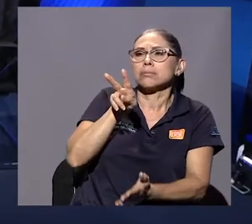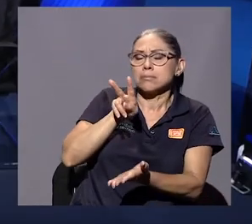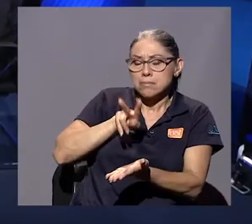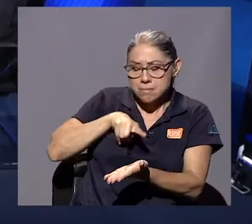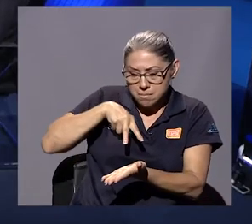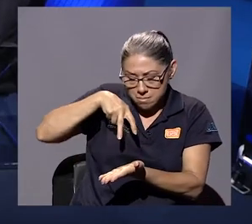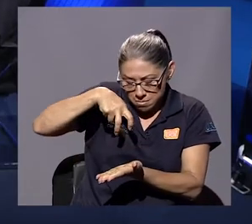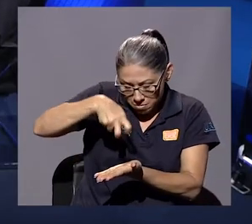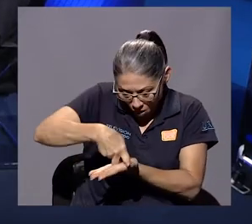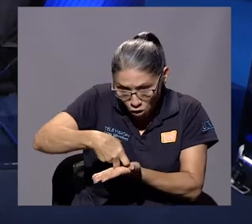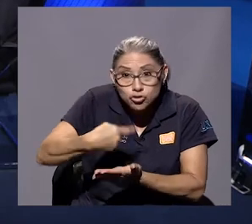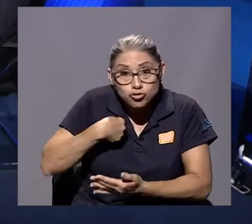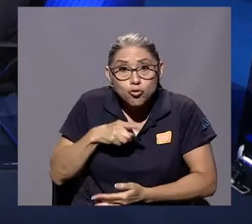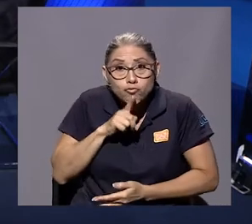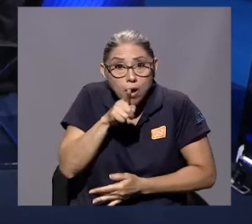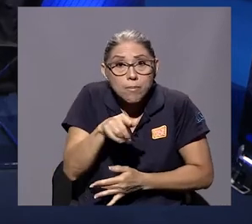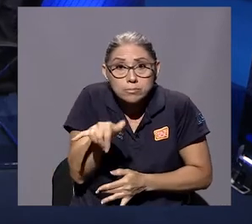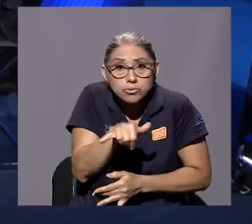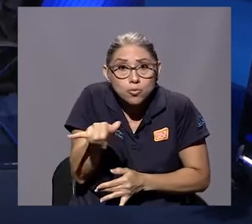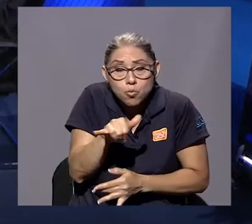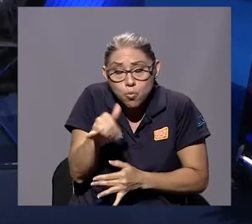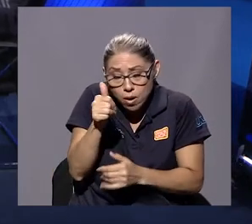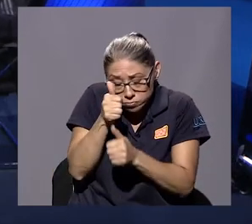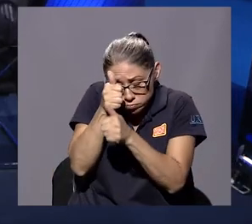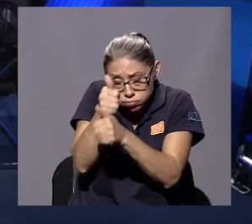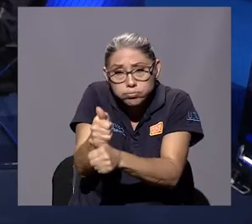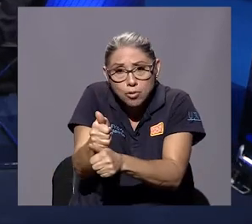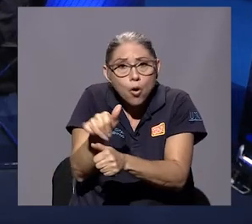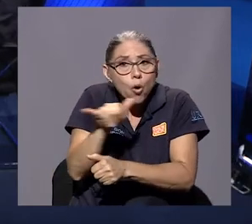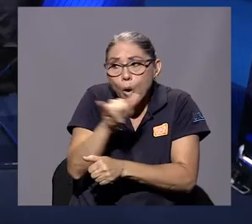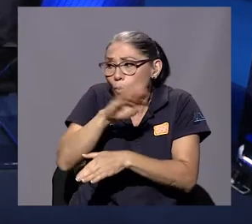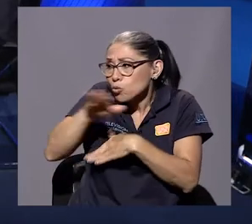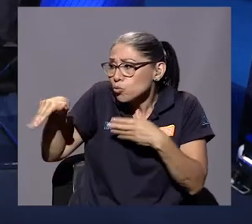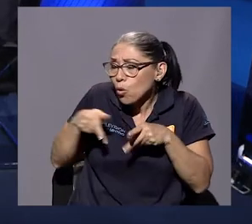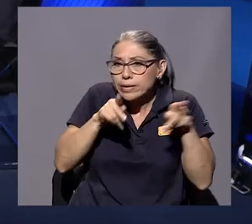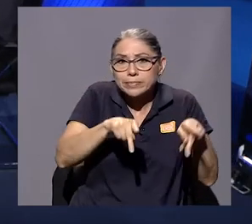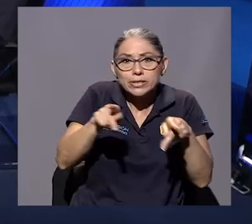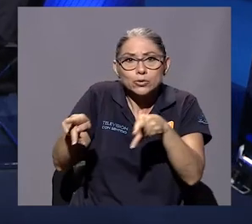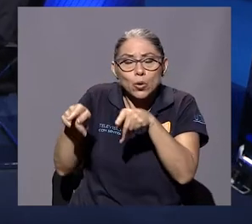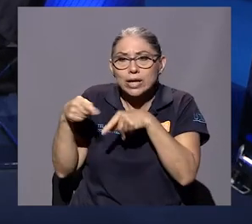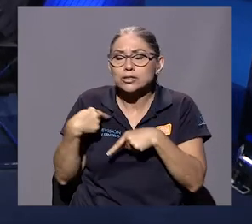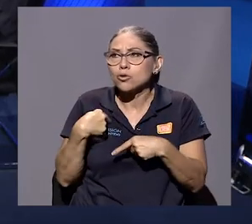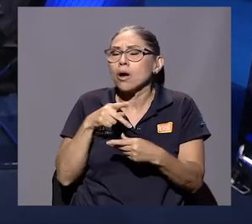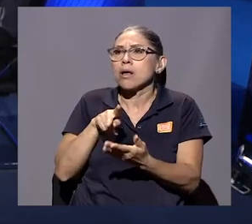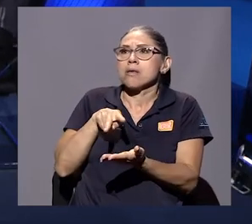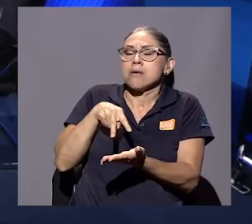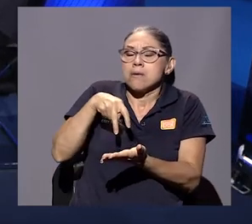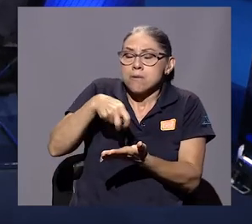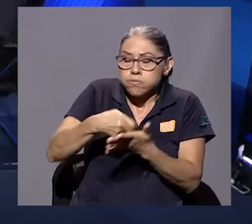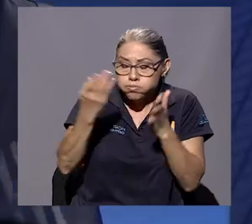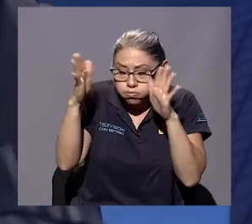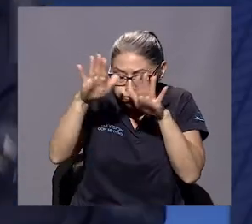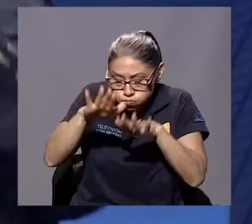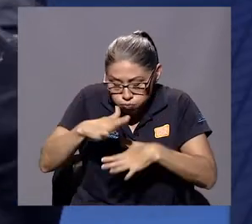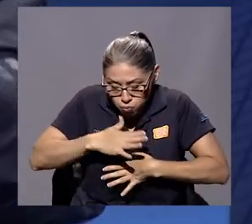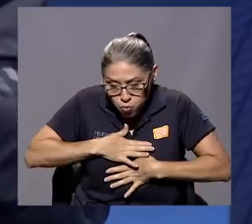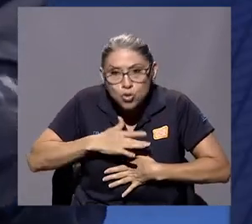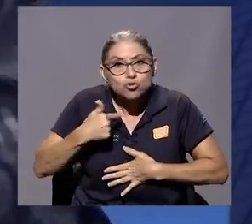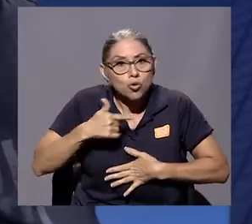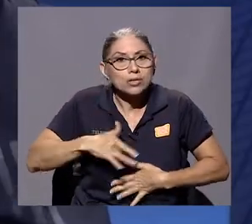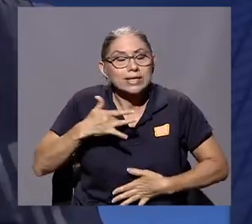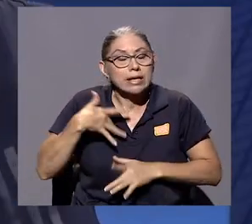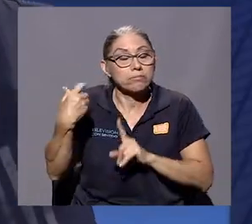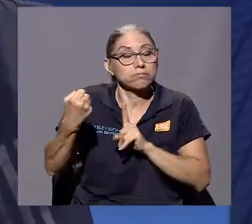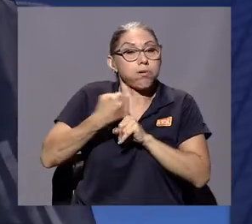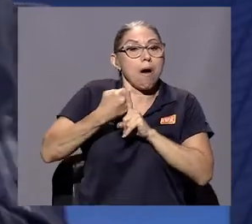rodillas. Yo era un devoto más, como lo hicimos todos los peregrinos que estábamos ahí. Yo me sentí impactado por la presencia del